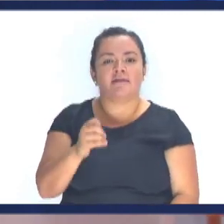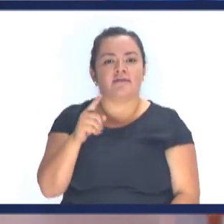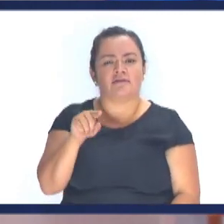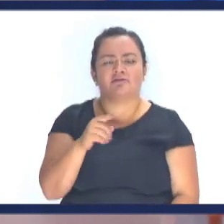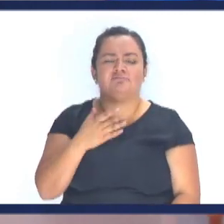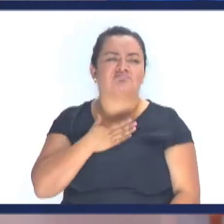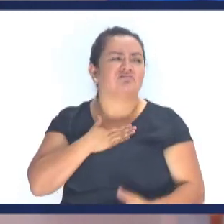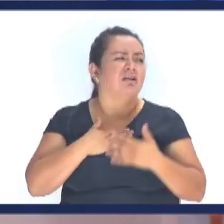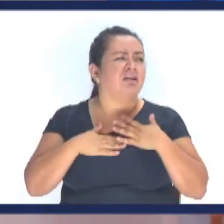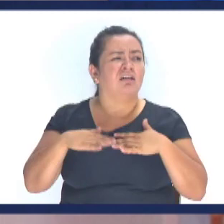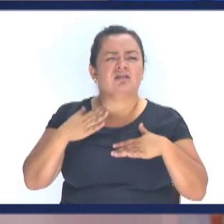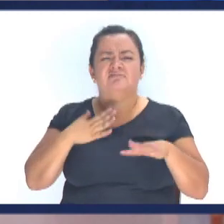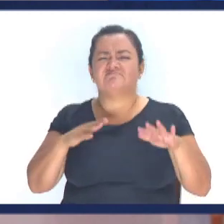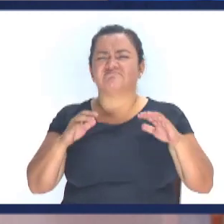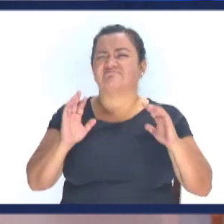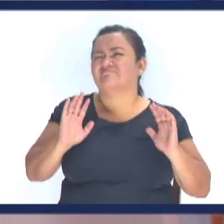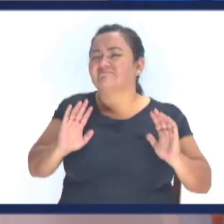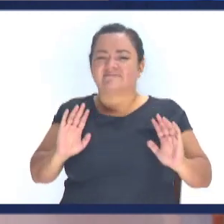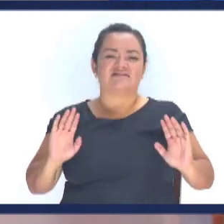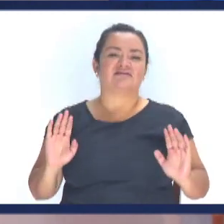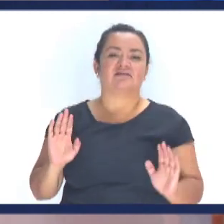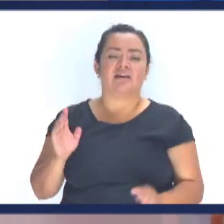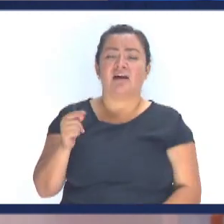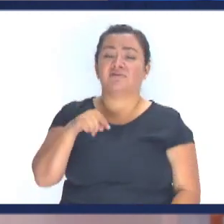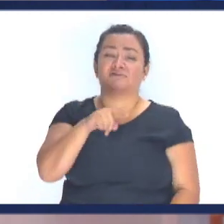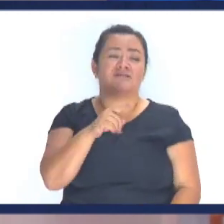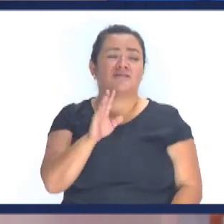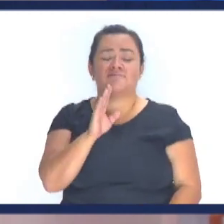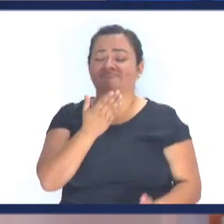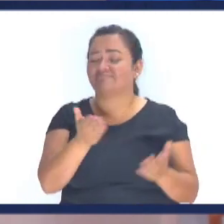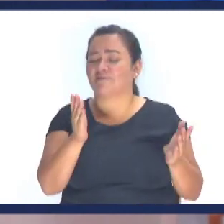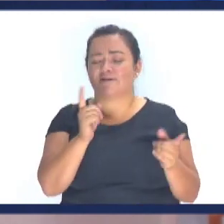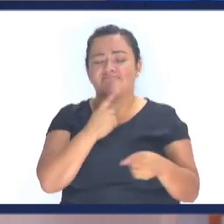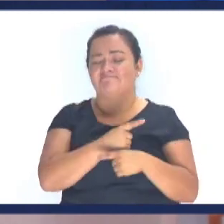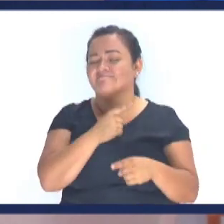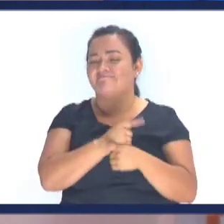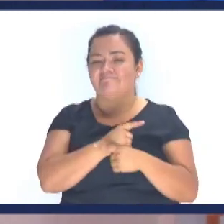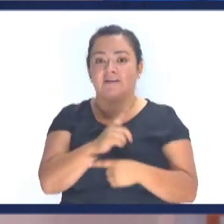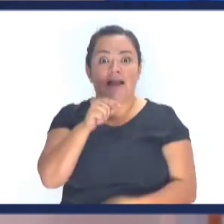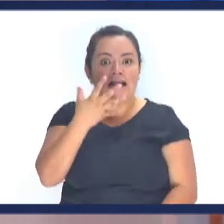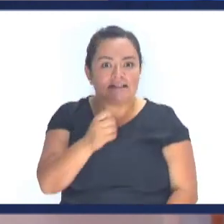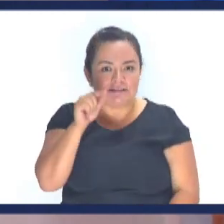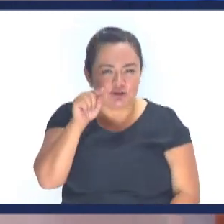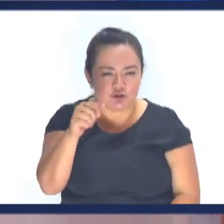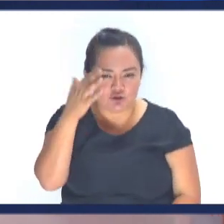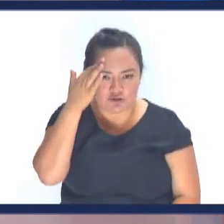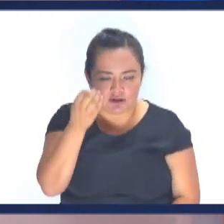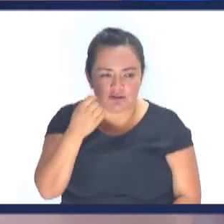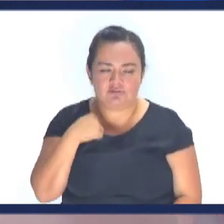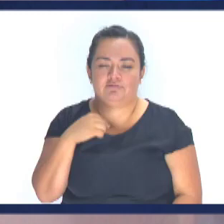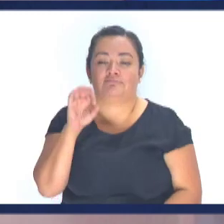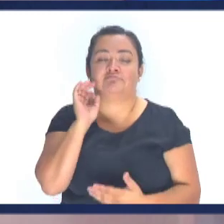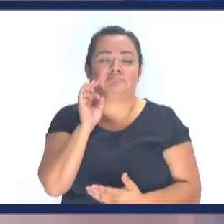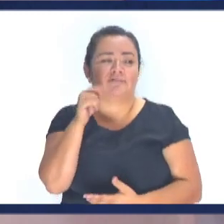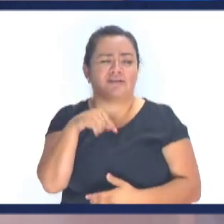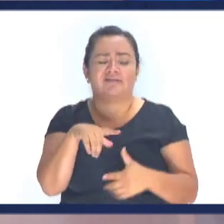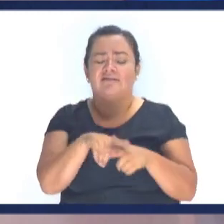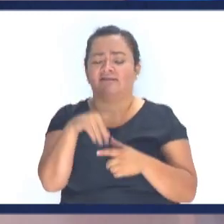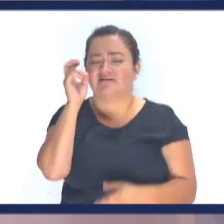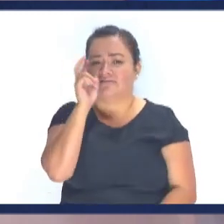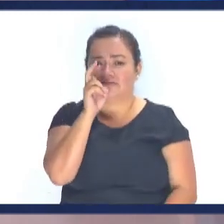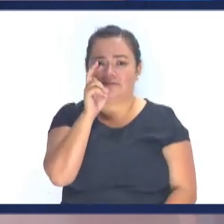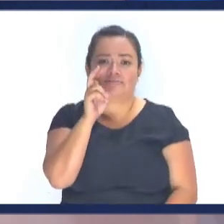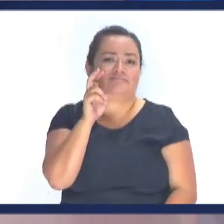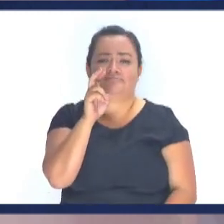día que tú No te sientas cómodo El día que digas Mira ustedes están haciendo Cosas que no son correctas El día que tú creas Que ya no estamos Predicando a Cristo Y este